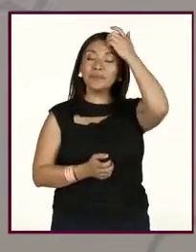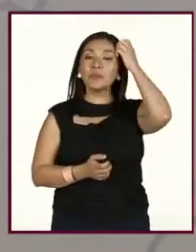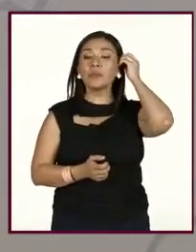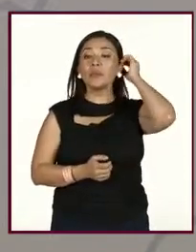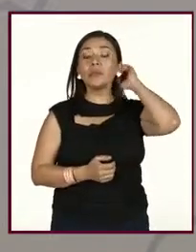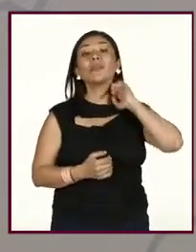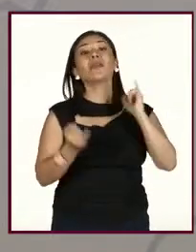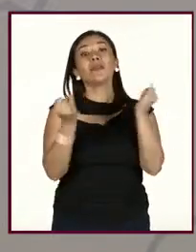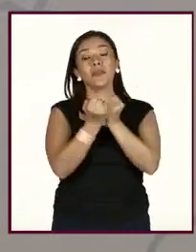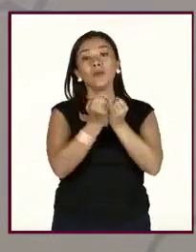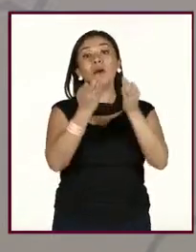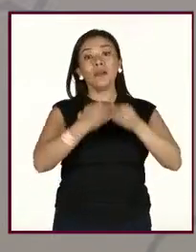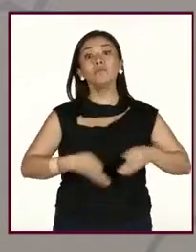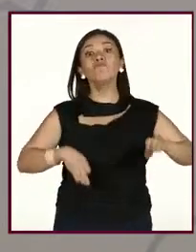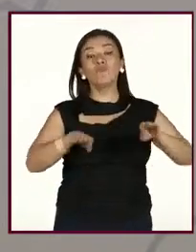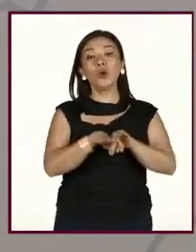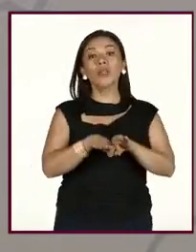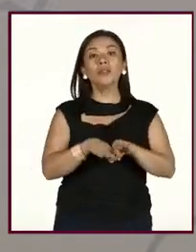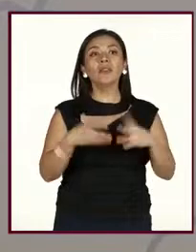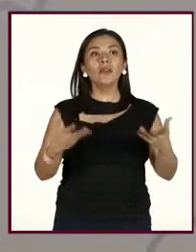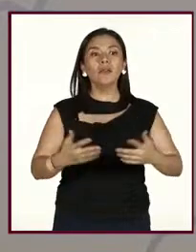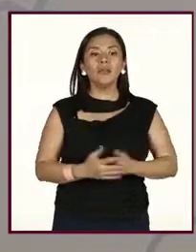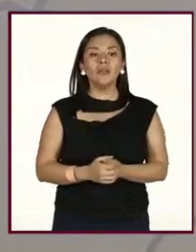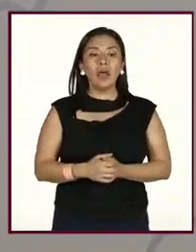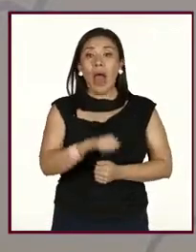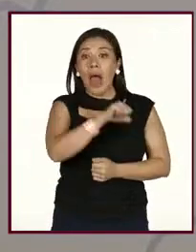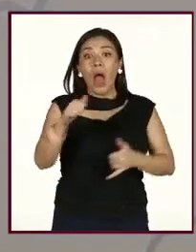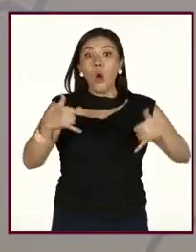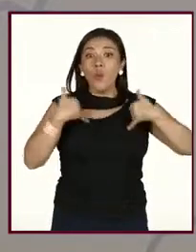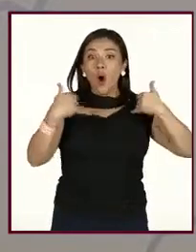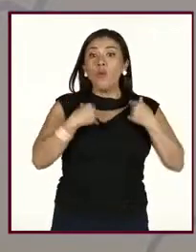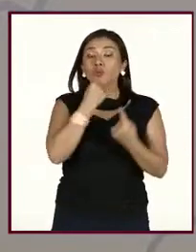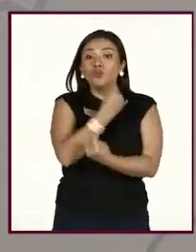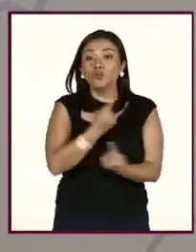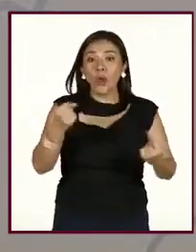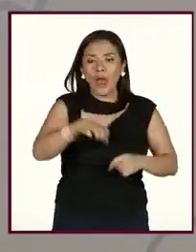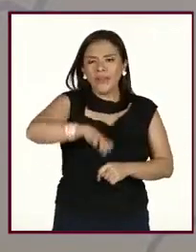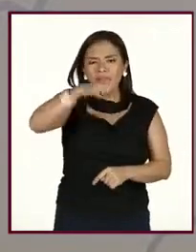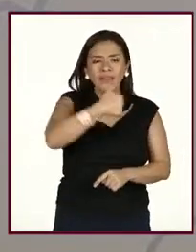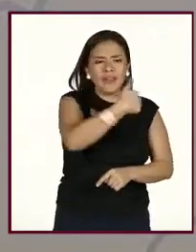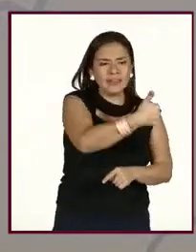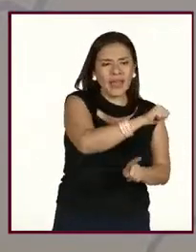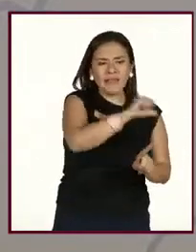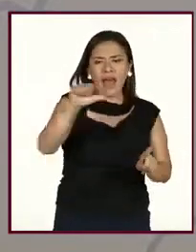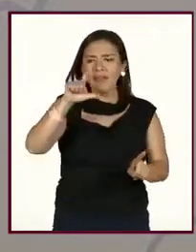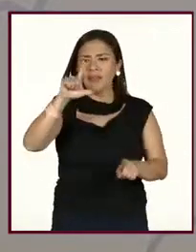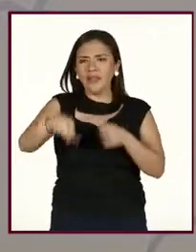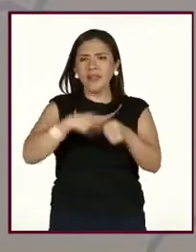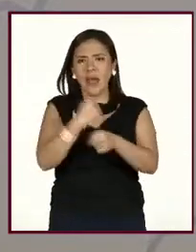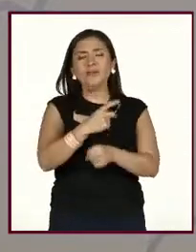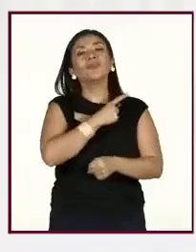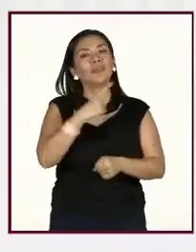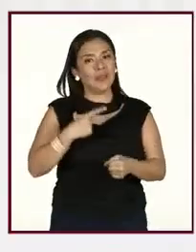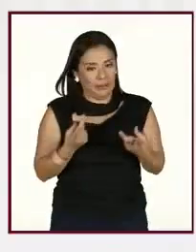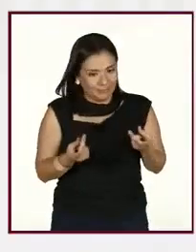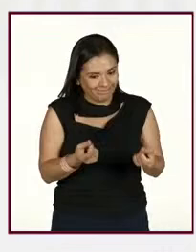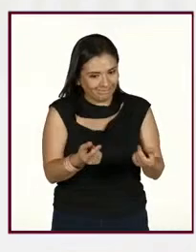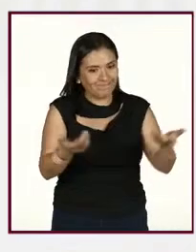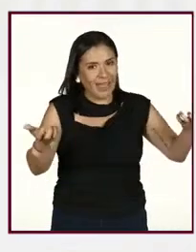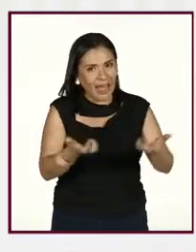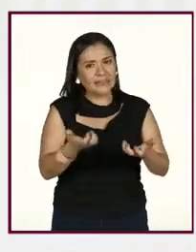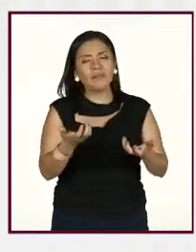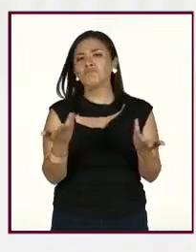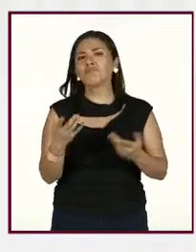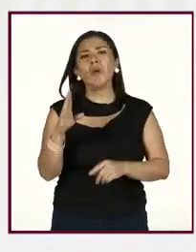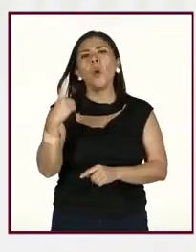Es importante que, bueno, en jóvenes, en niños de 6 a 17 años, se recomienda que se activen, pues,